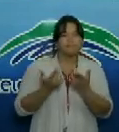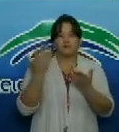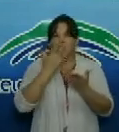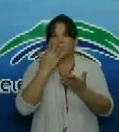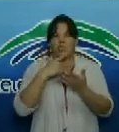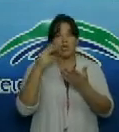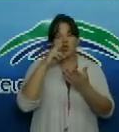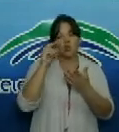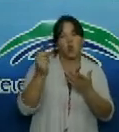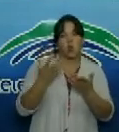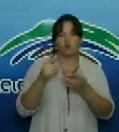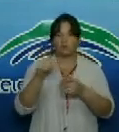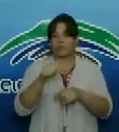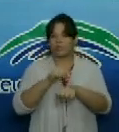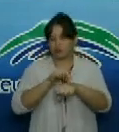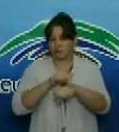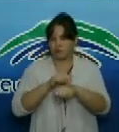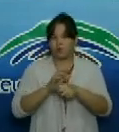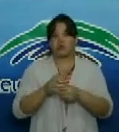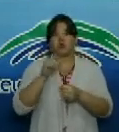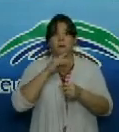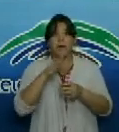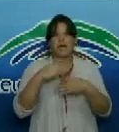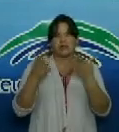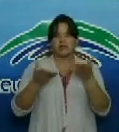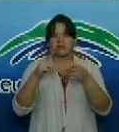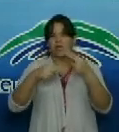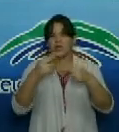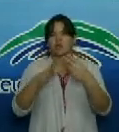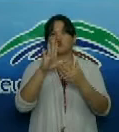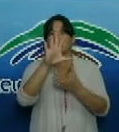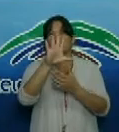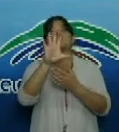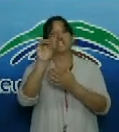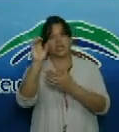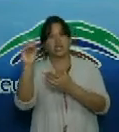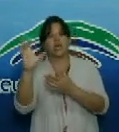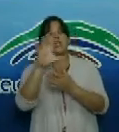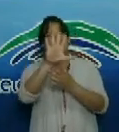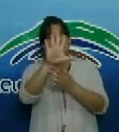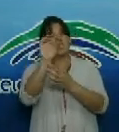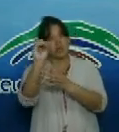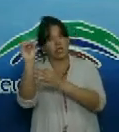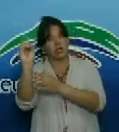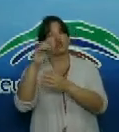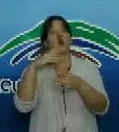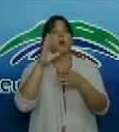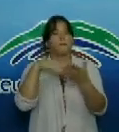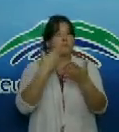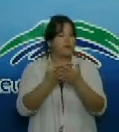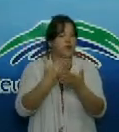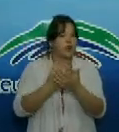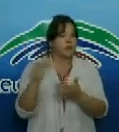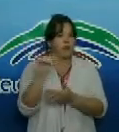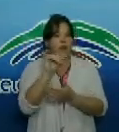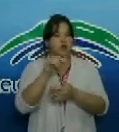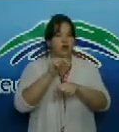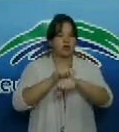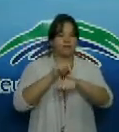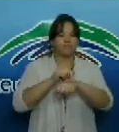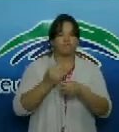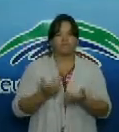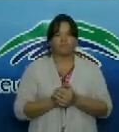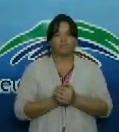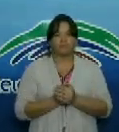hasta el momento en Vanes se han realizado cerca de 500 test y alrededor de 340 pruebas de PCR en tiempo real